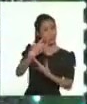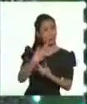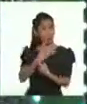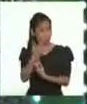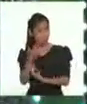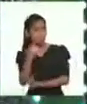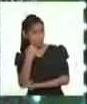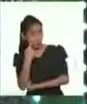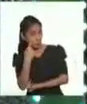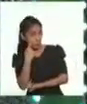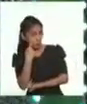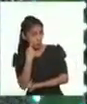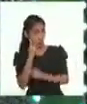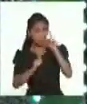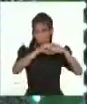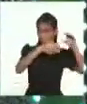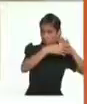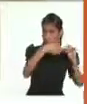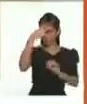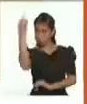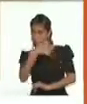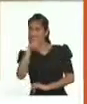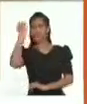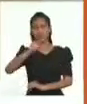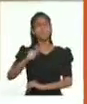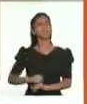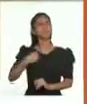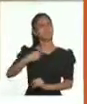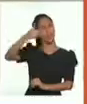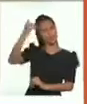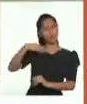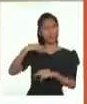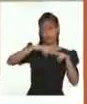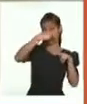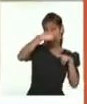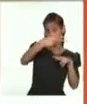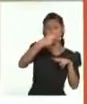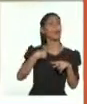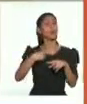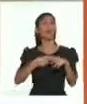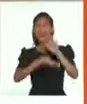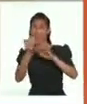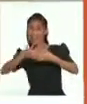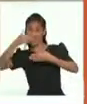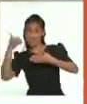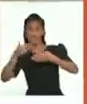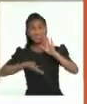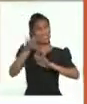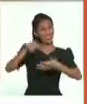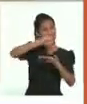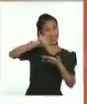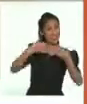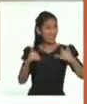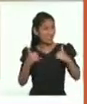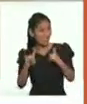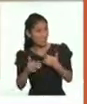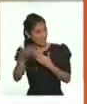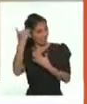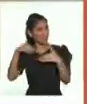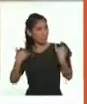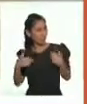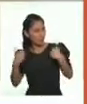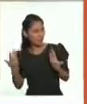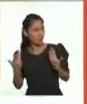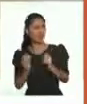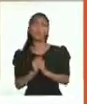cuenten si conocen algún caso de discriminación. Sí, una vez en mi barrio, cuando podíamos salir a jugar al parque con otras niñas y